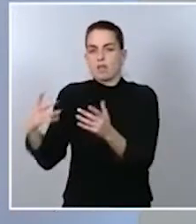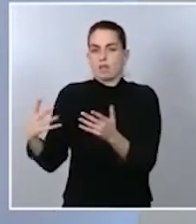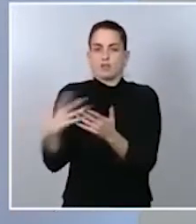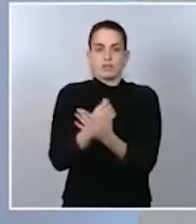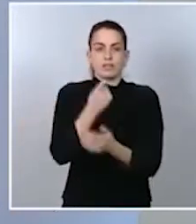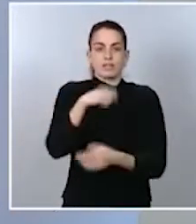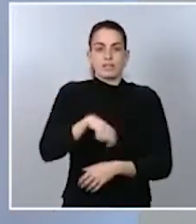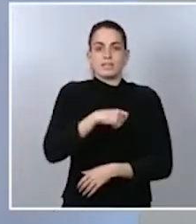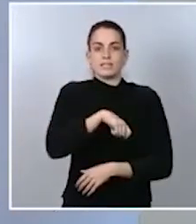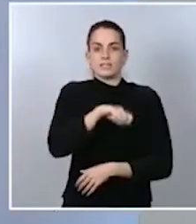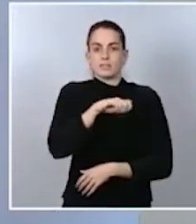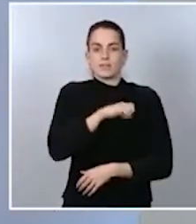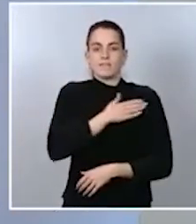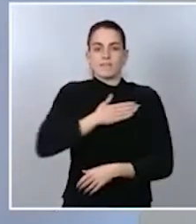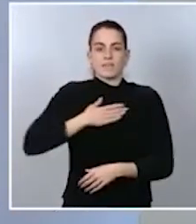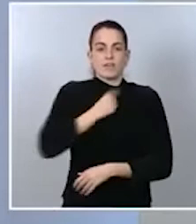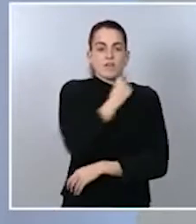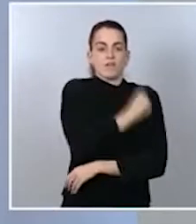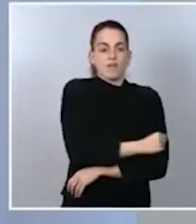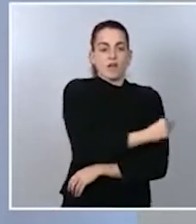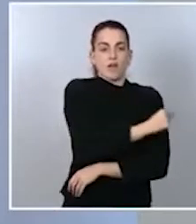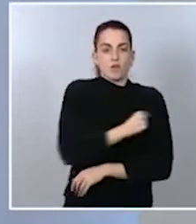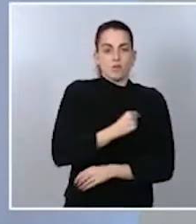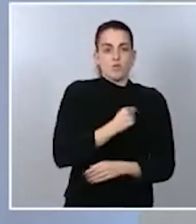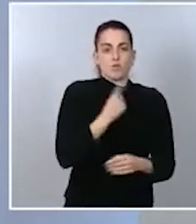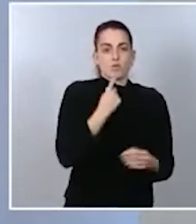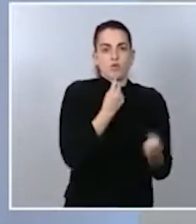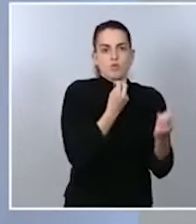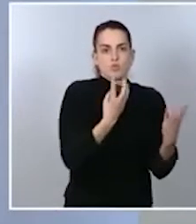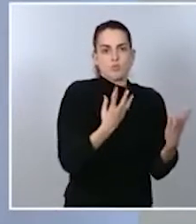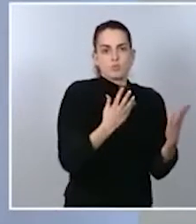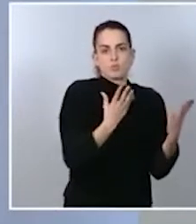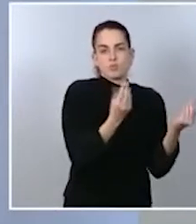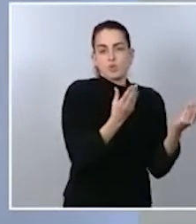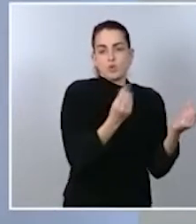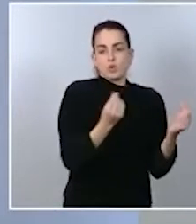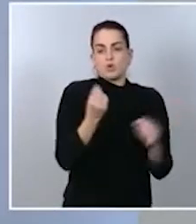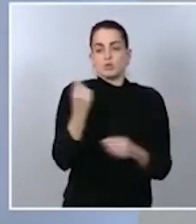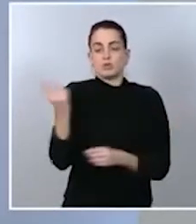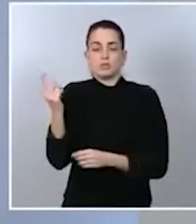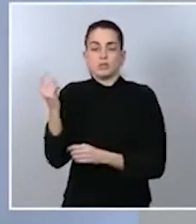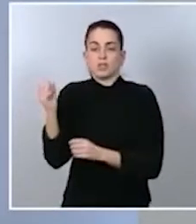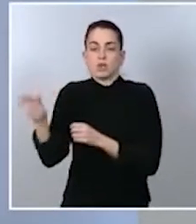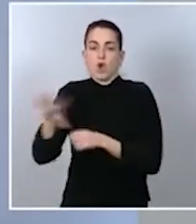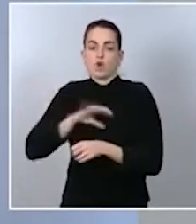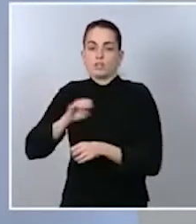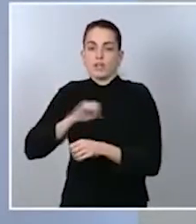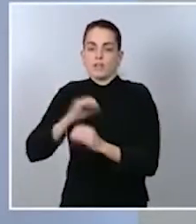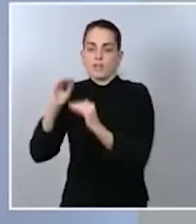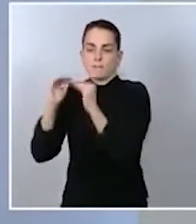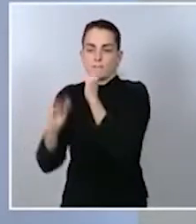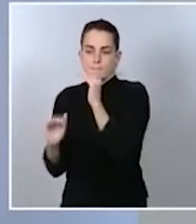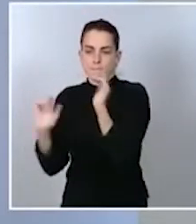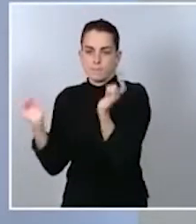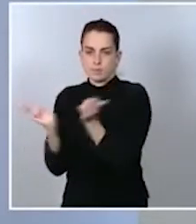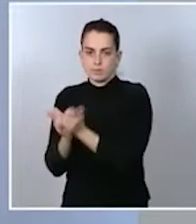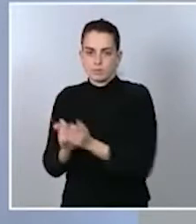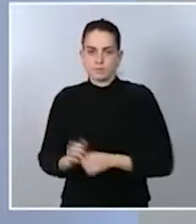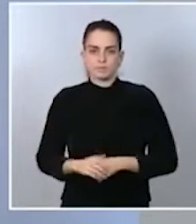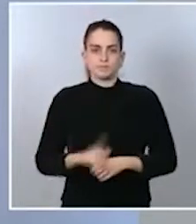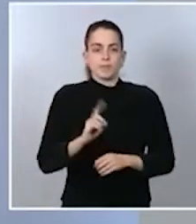vacunadas que más personas contagiadas por el virus. Respecto a la cuestión que usted me plantea, hay un espacio de decisión